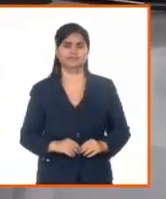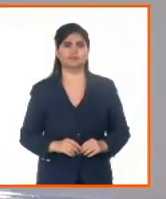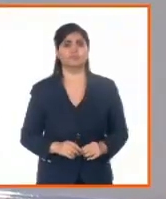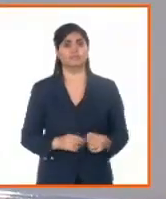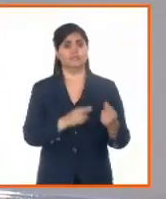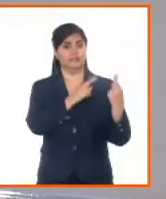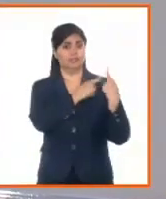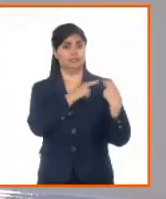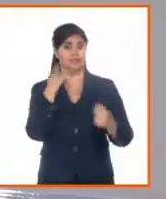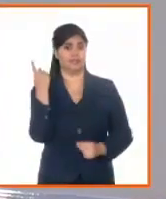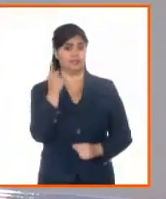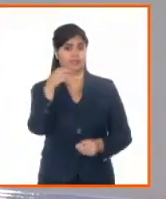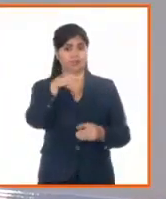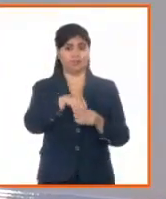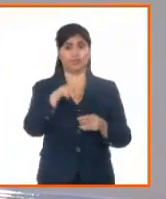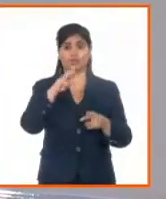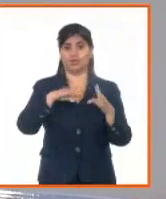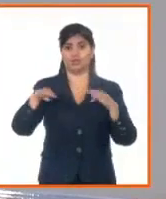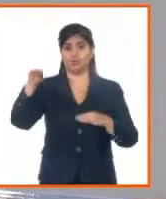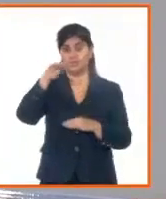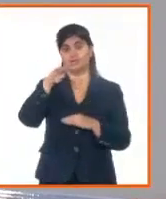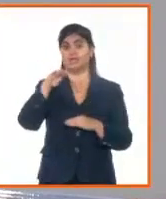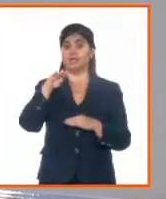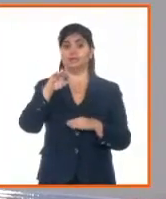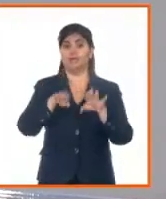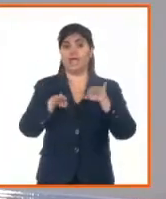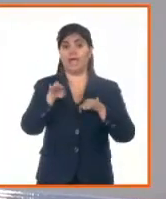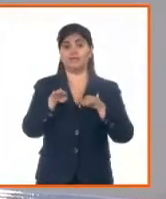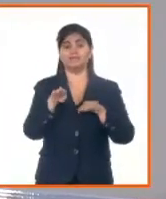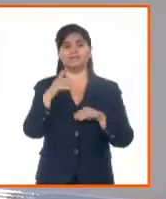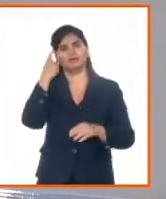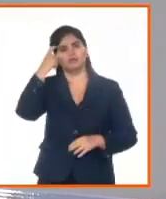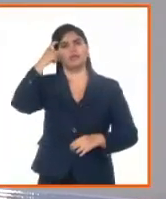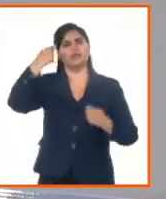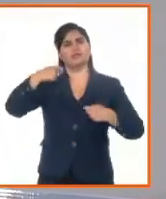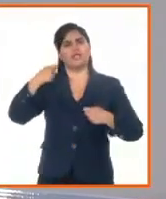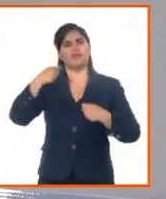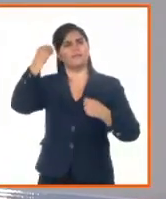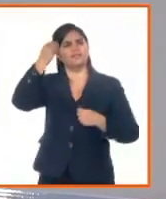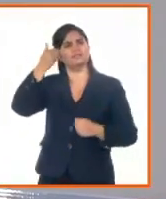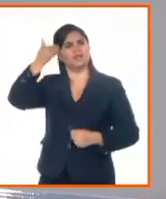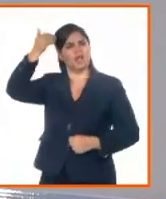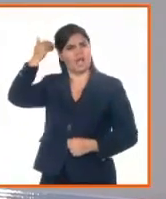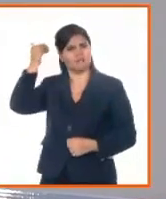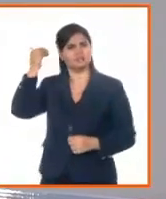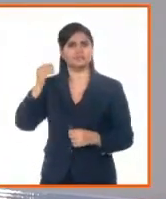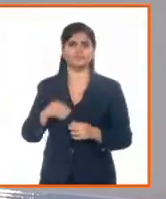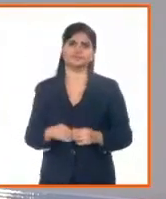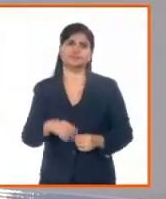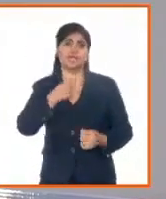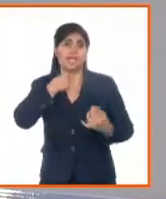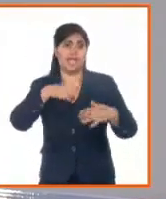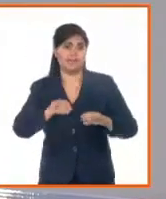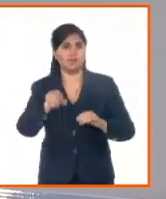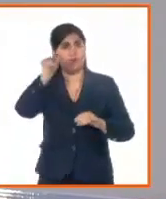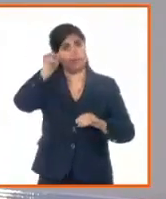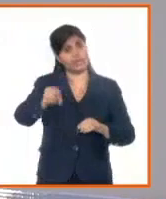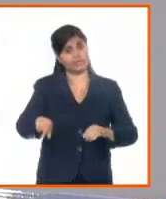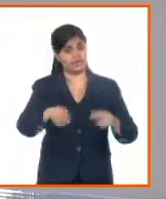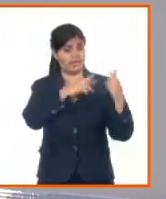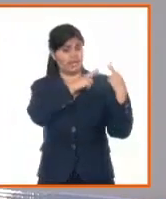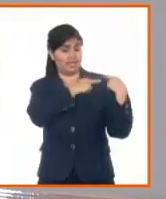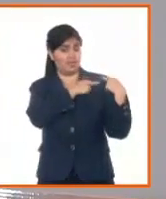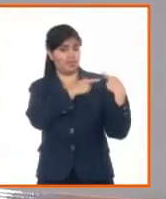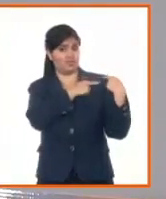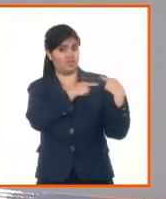ministerio, porque nos ha faltado a veces previsión. Por ejemplo, nunca ubicamos un registrador responsable de satisfacer